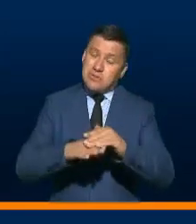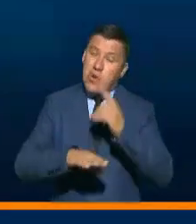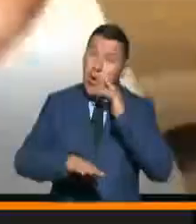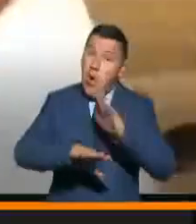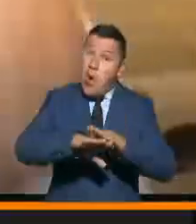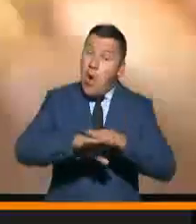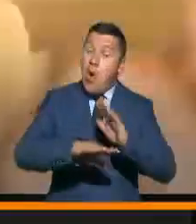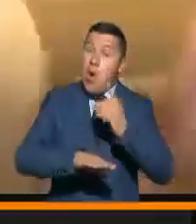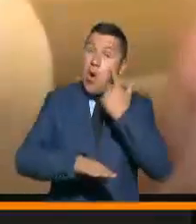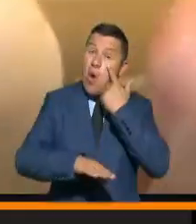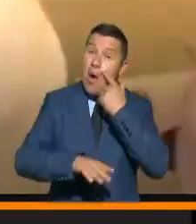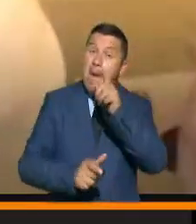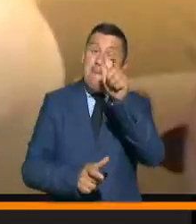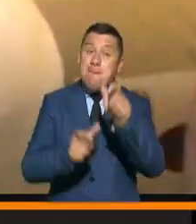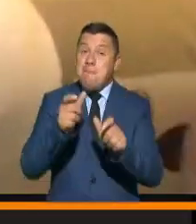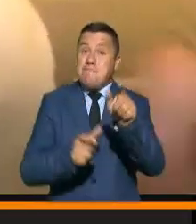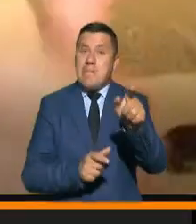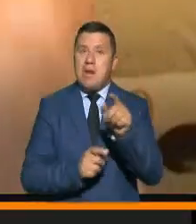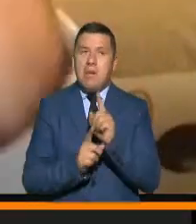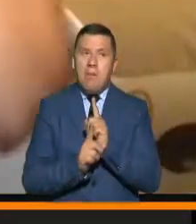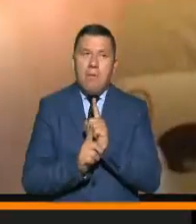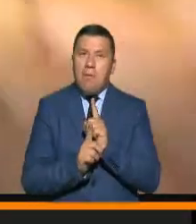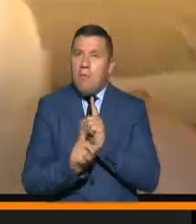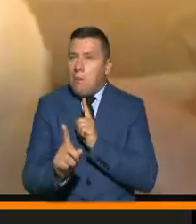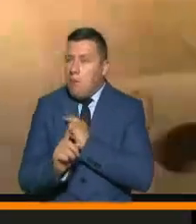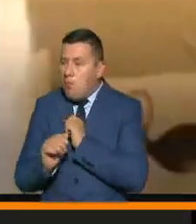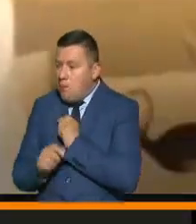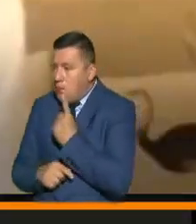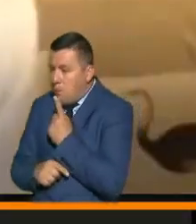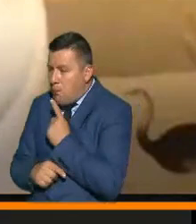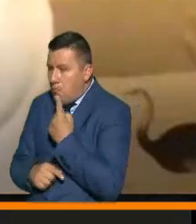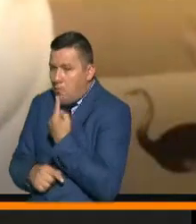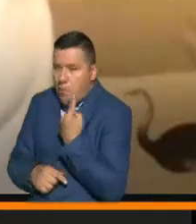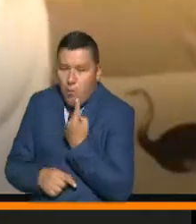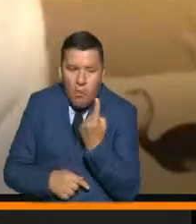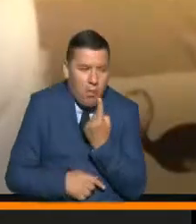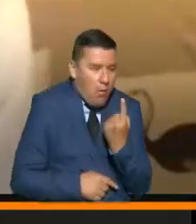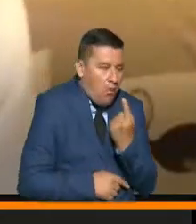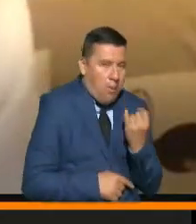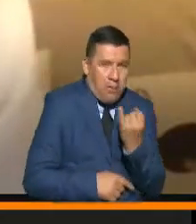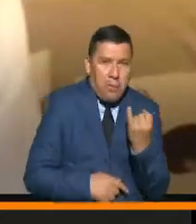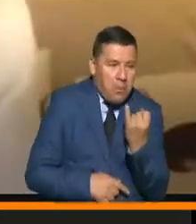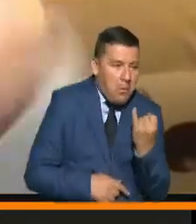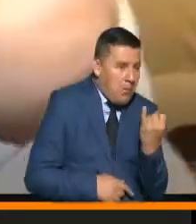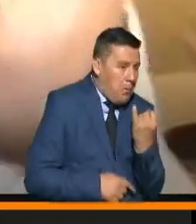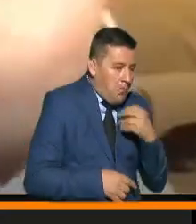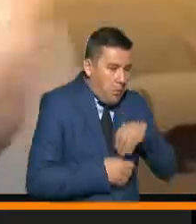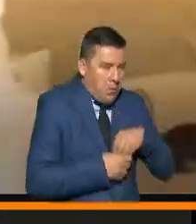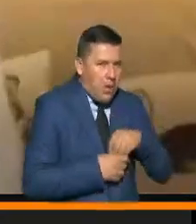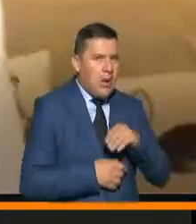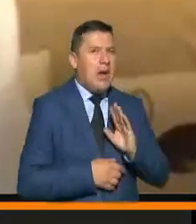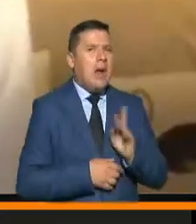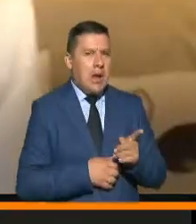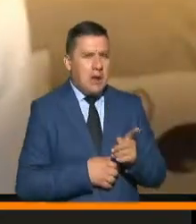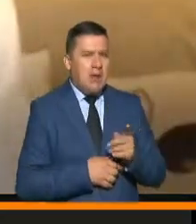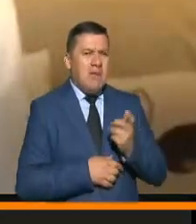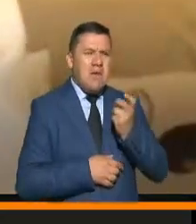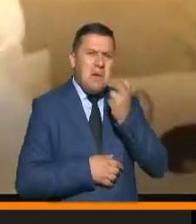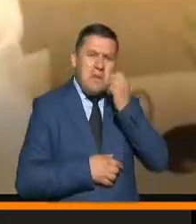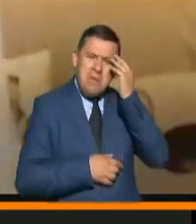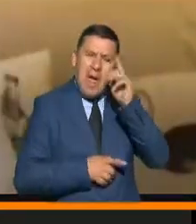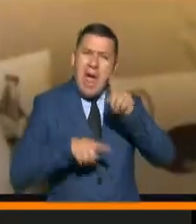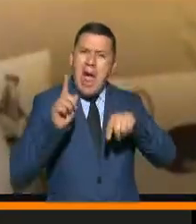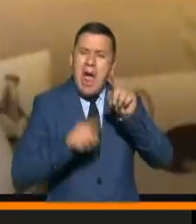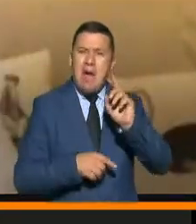alertas. Ojo con las personas que se aíslan. Ojo con las personas que tienen los llamados síntomas menores de salud